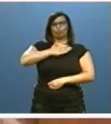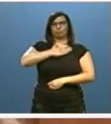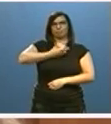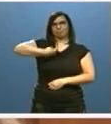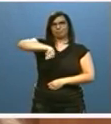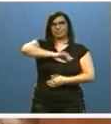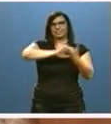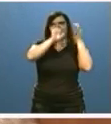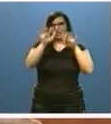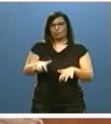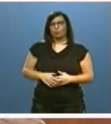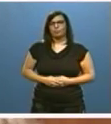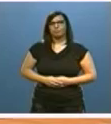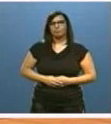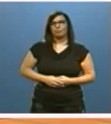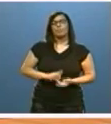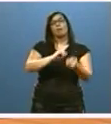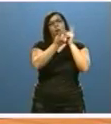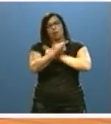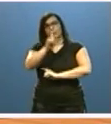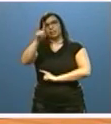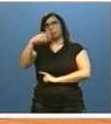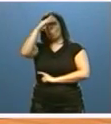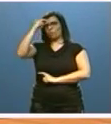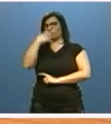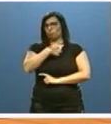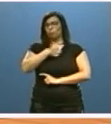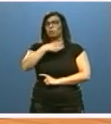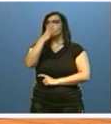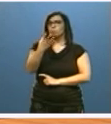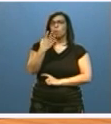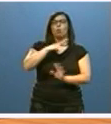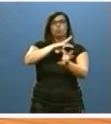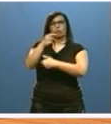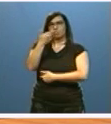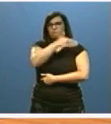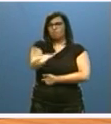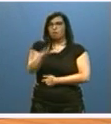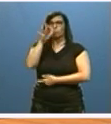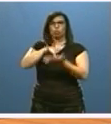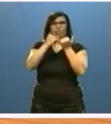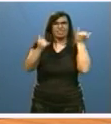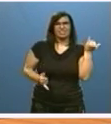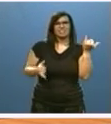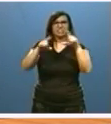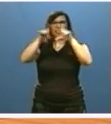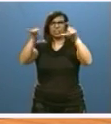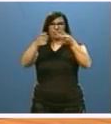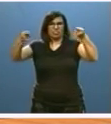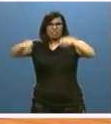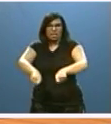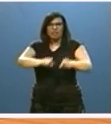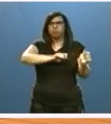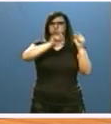Como contrapunto, no podemos olvidar tampoco las maras noticias de crisis, deslocalizaciones o cierres sobre las que seguiremos trabajando